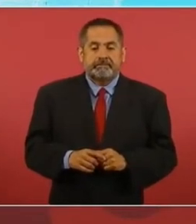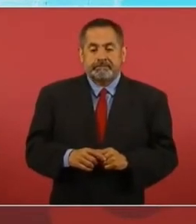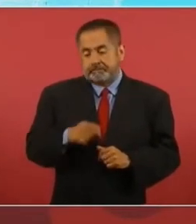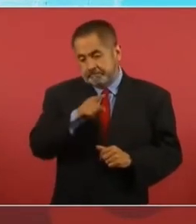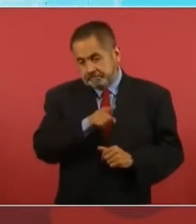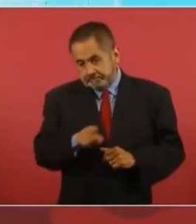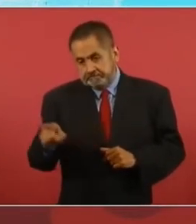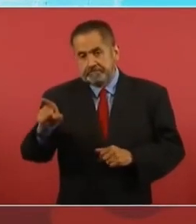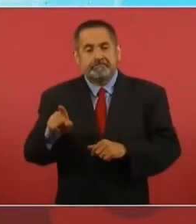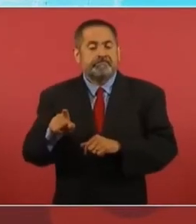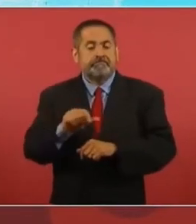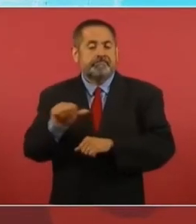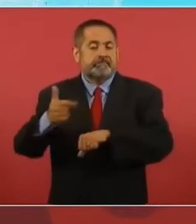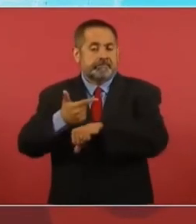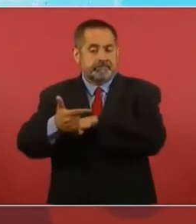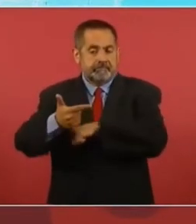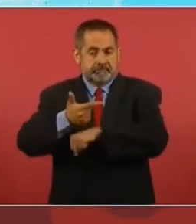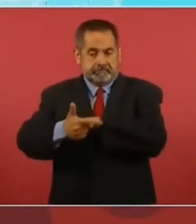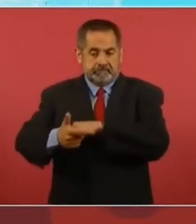acá.